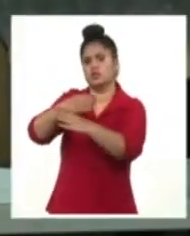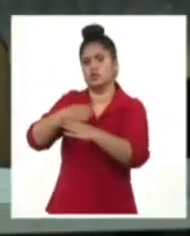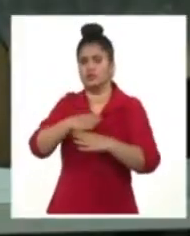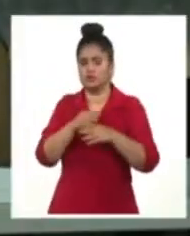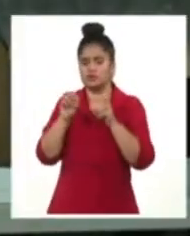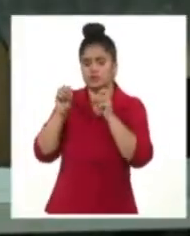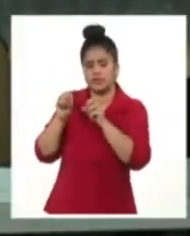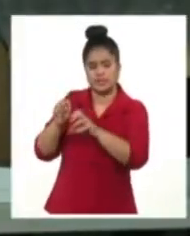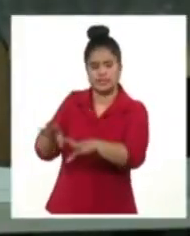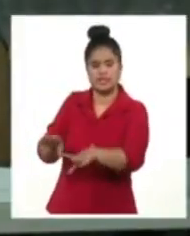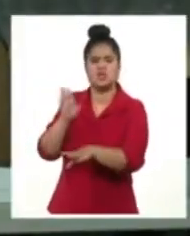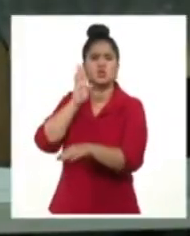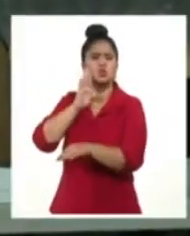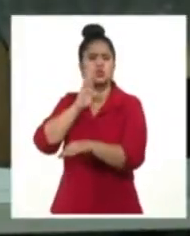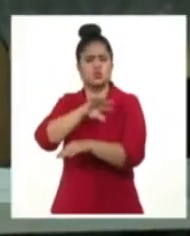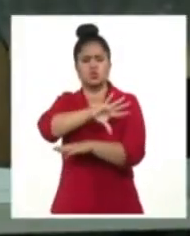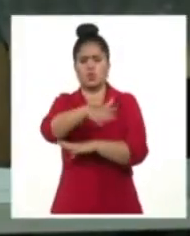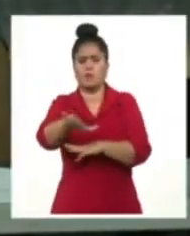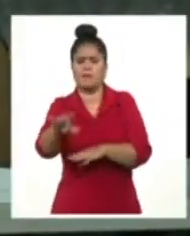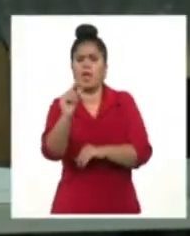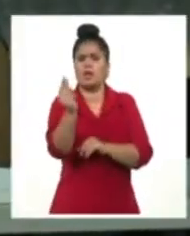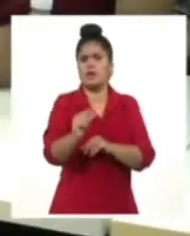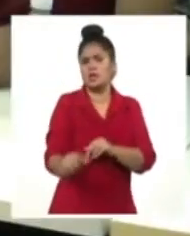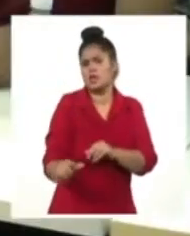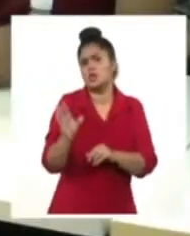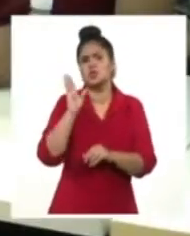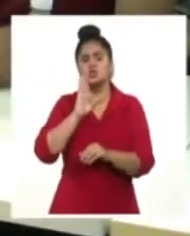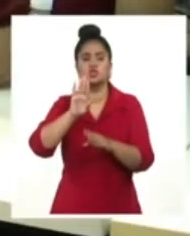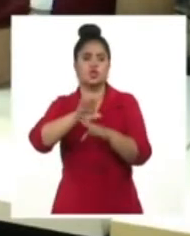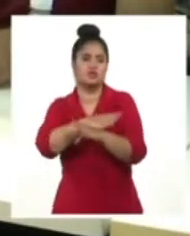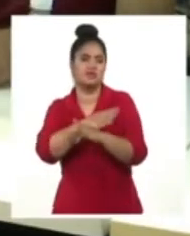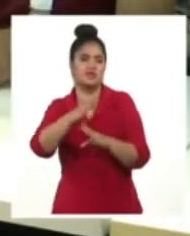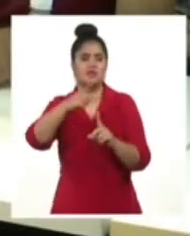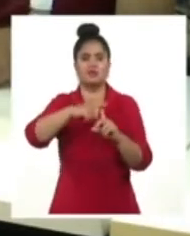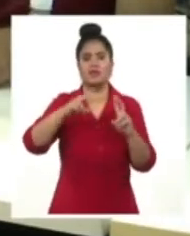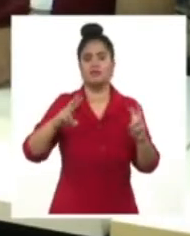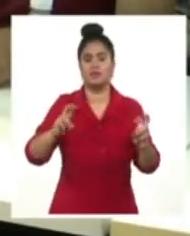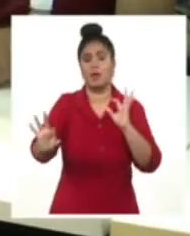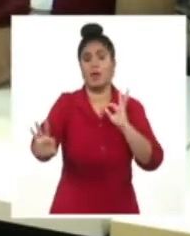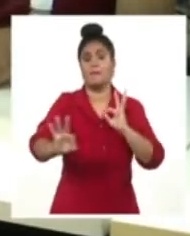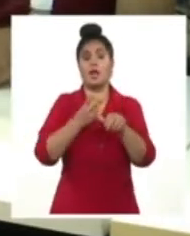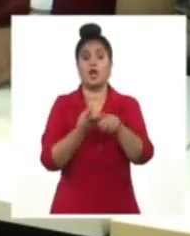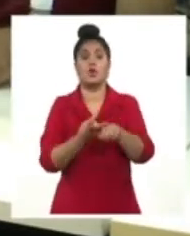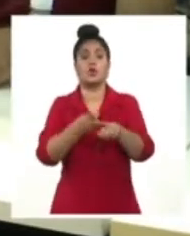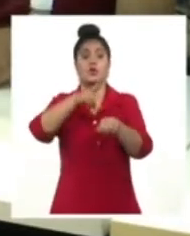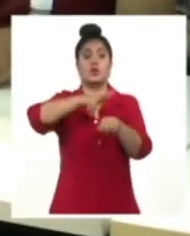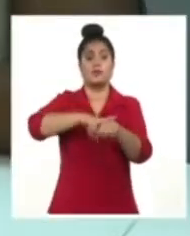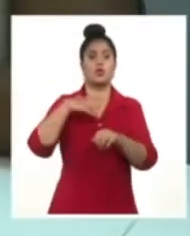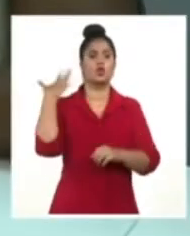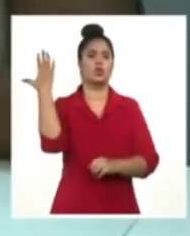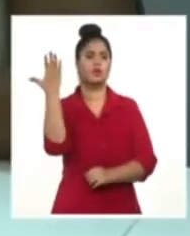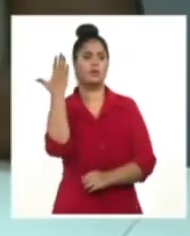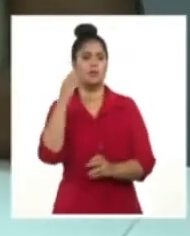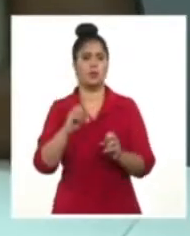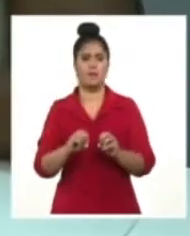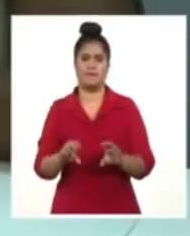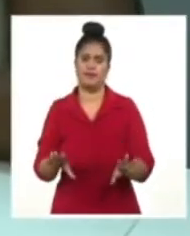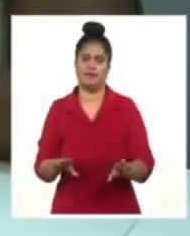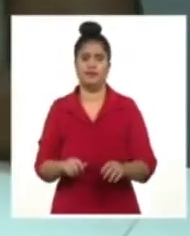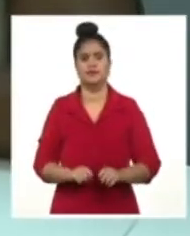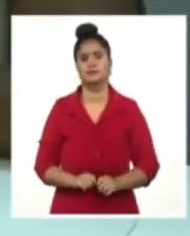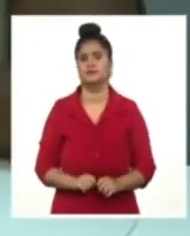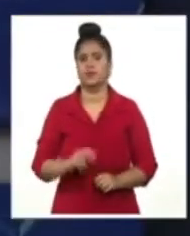peligrosos y la introducción de novedosos instrumentos económicos para la preservación de los bienes y servicios ecosistémicos.